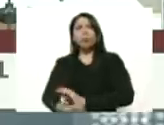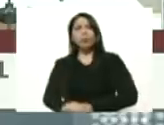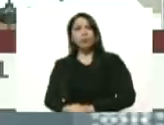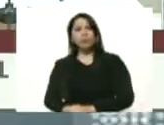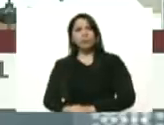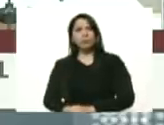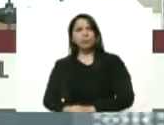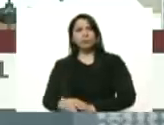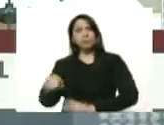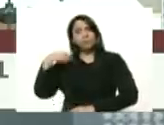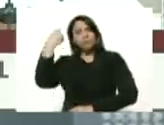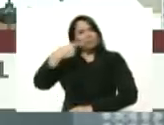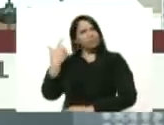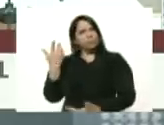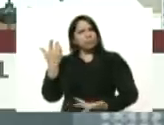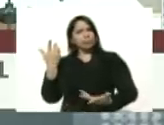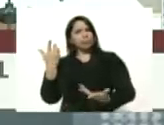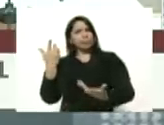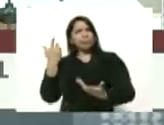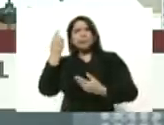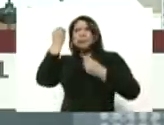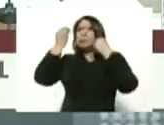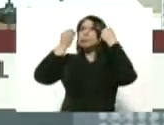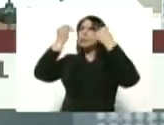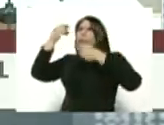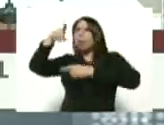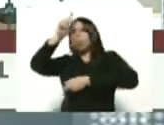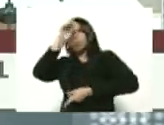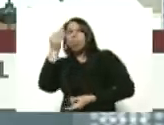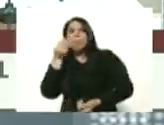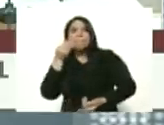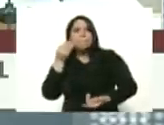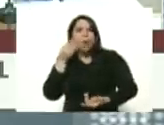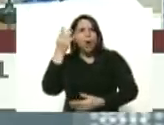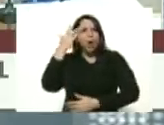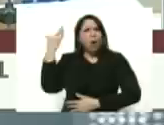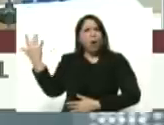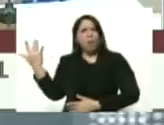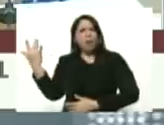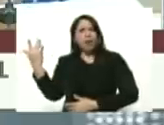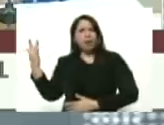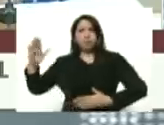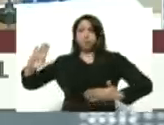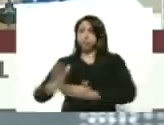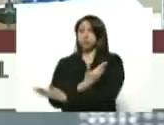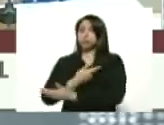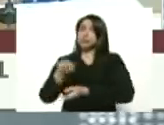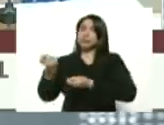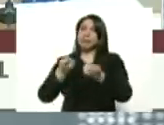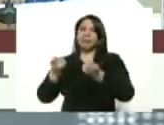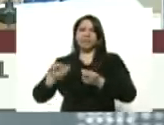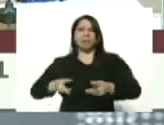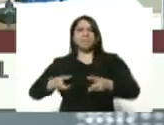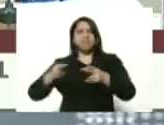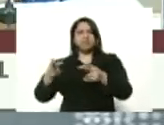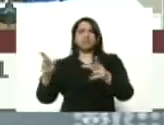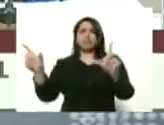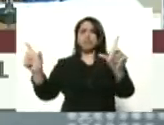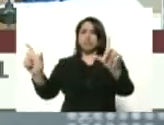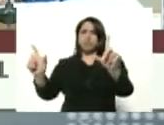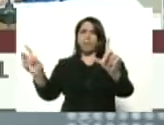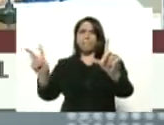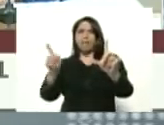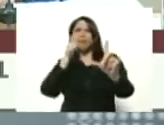y la cabeza no les parió otra idea tan estúpida y perversa que quitarle el servicio de cable a los